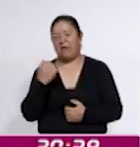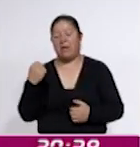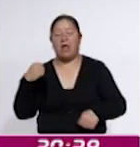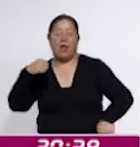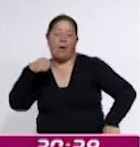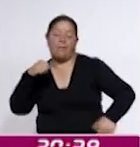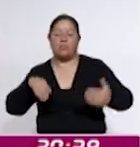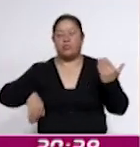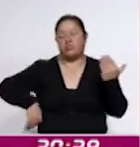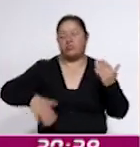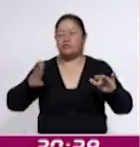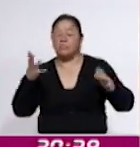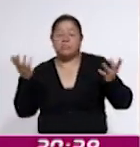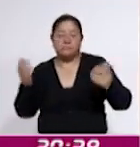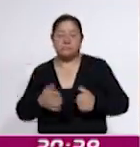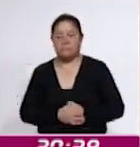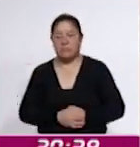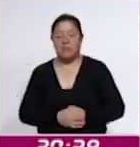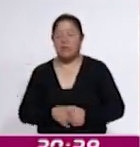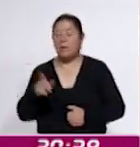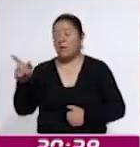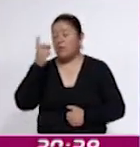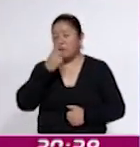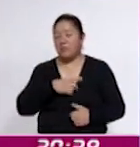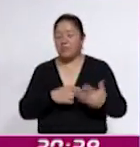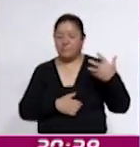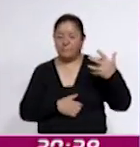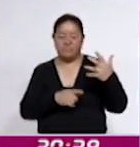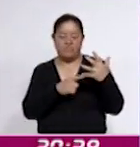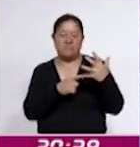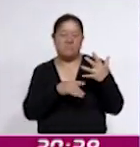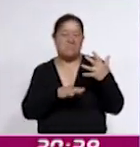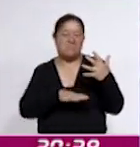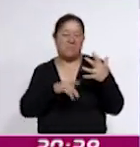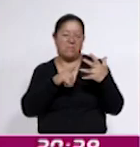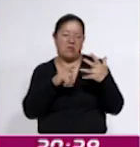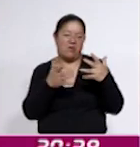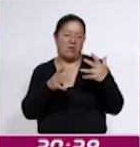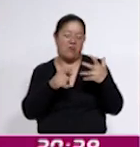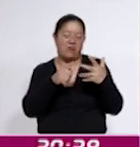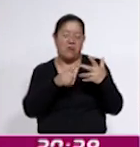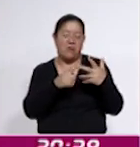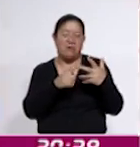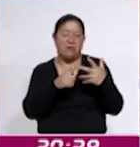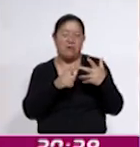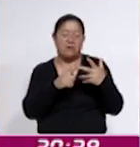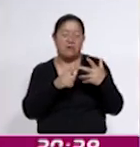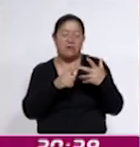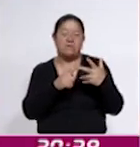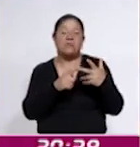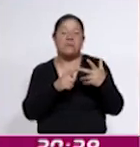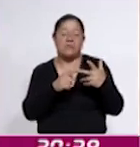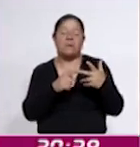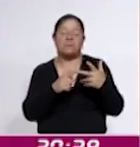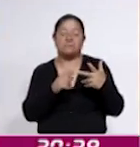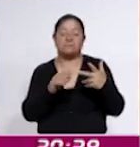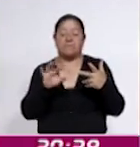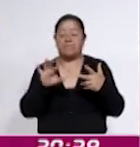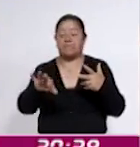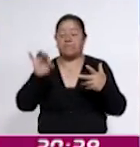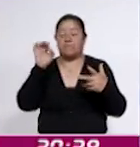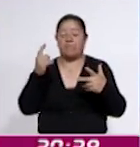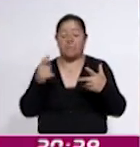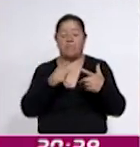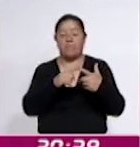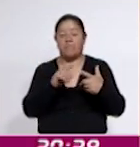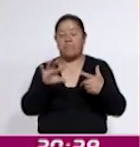La presidenta detalló que se competirán en cinco categorías, principiantes, novatos, men's physique, clasificados y bikini. Se espera la participación